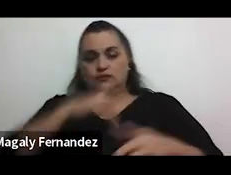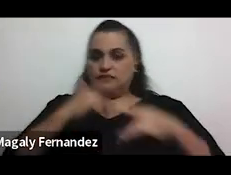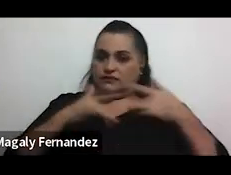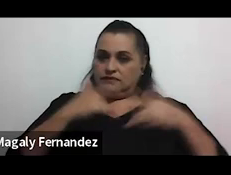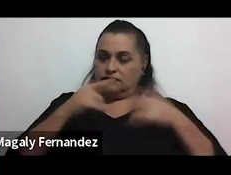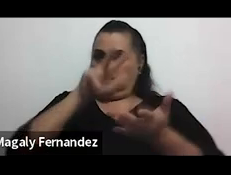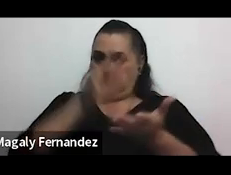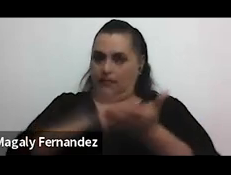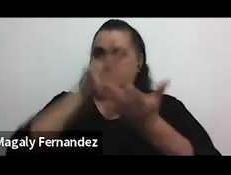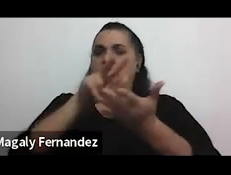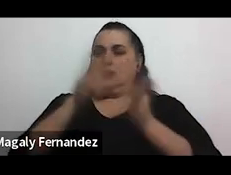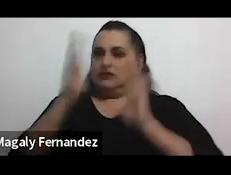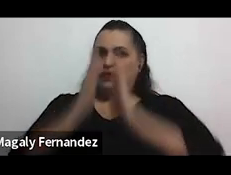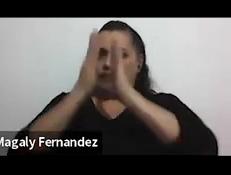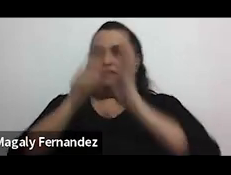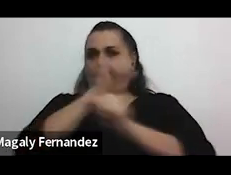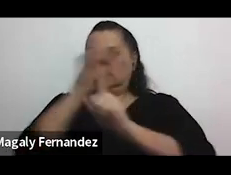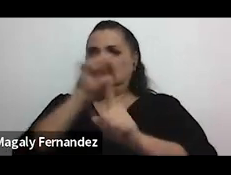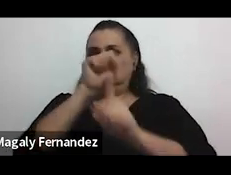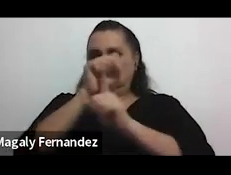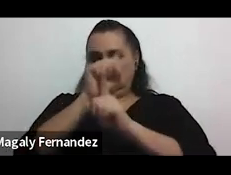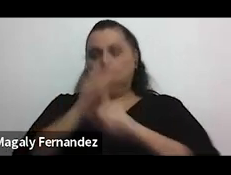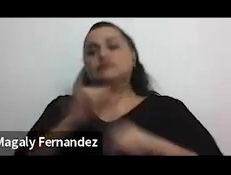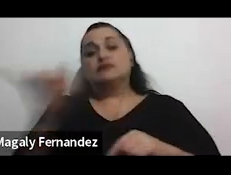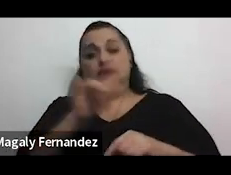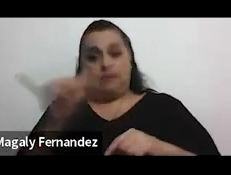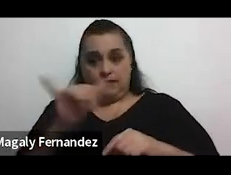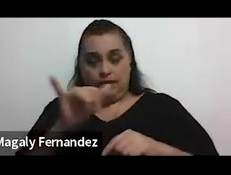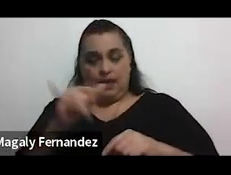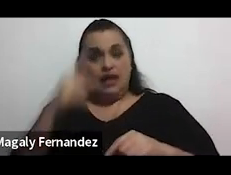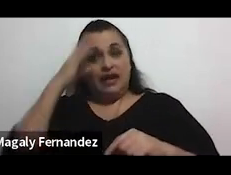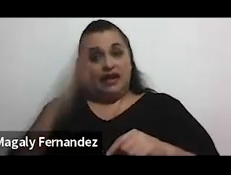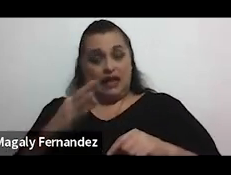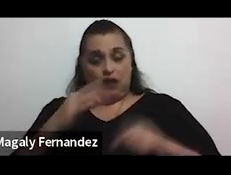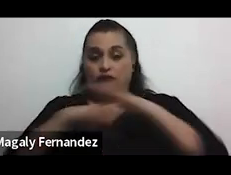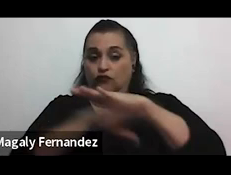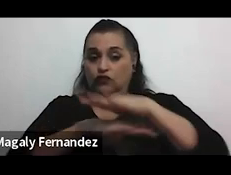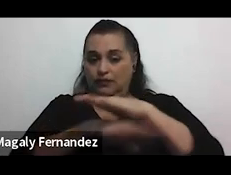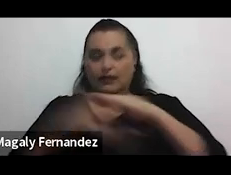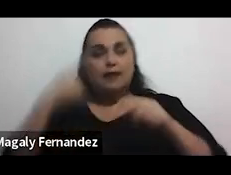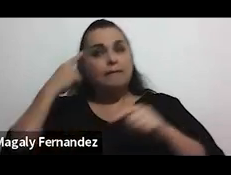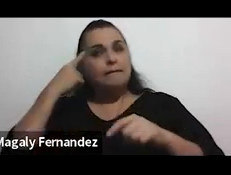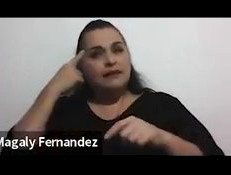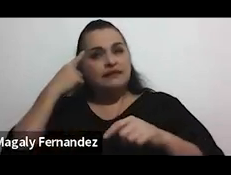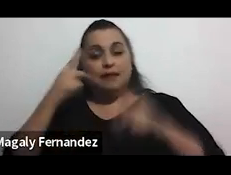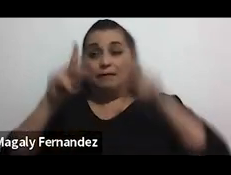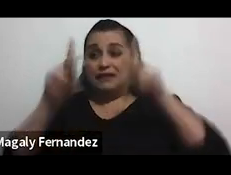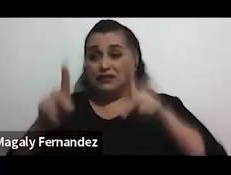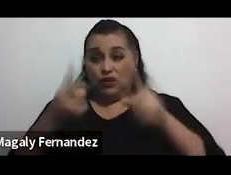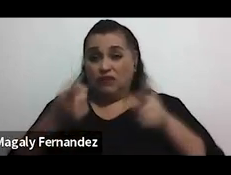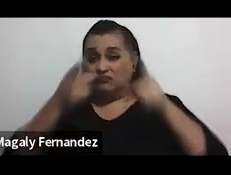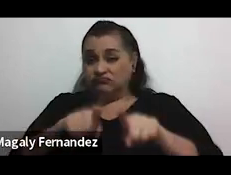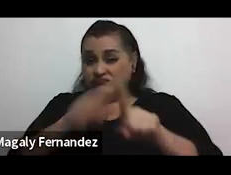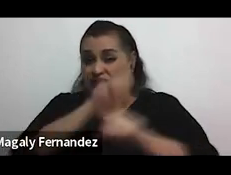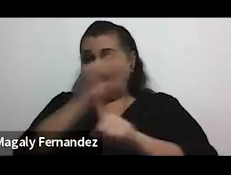validados frente a esta situación y por supuesto también me parece fundamental pensar que quien atraviesa una situación